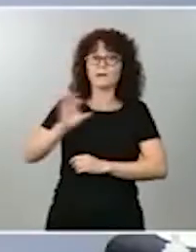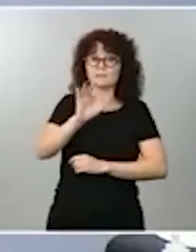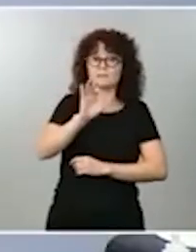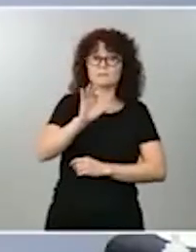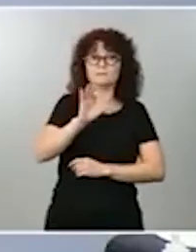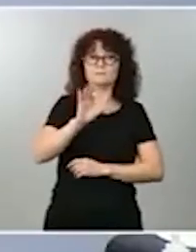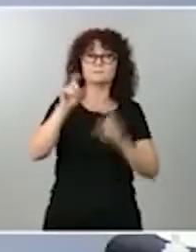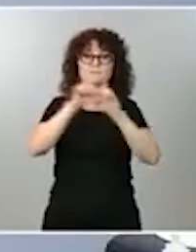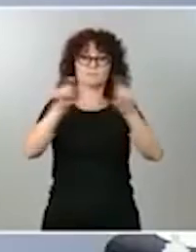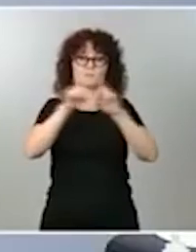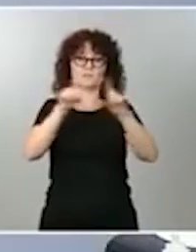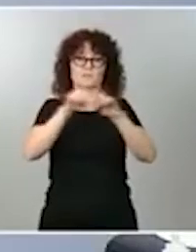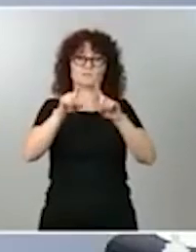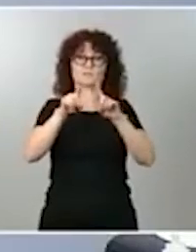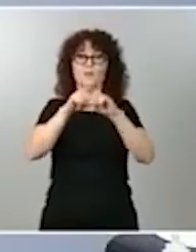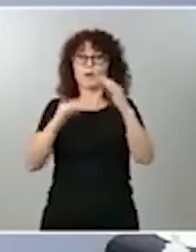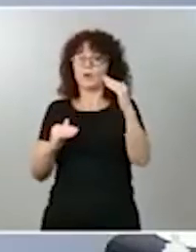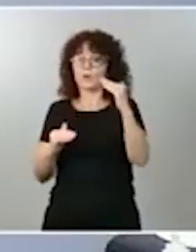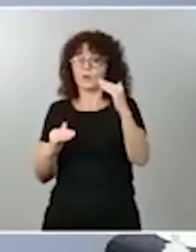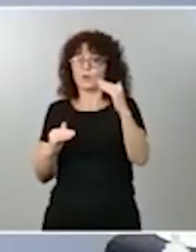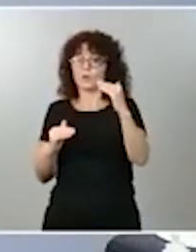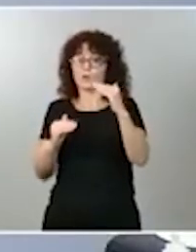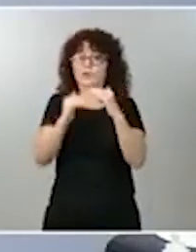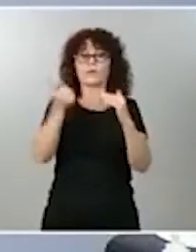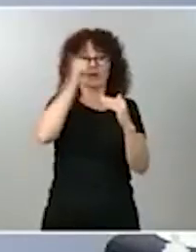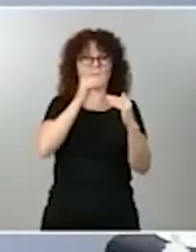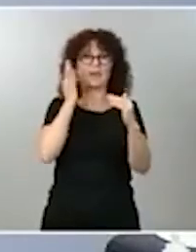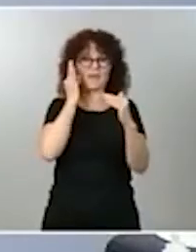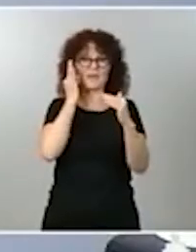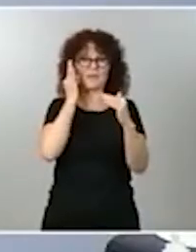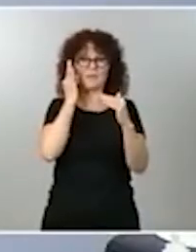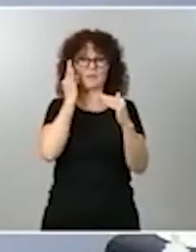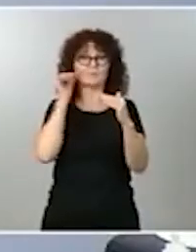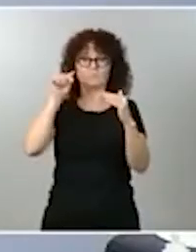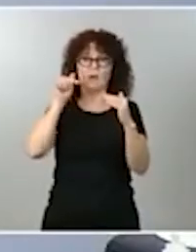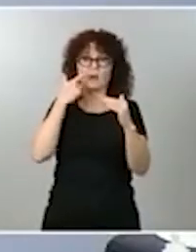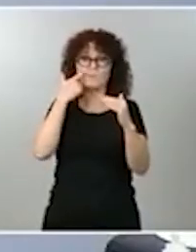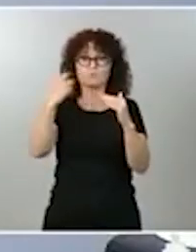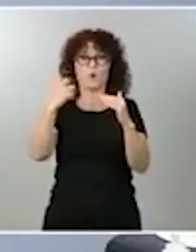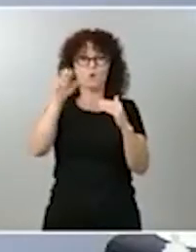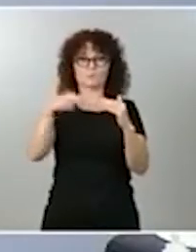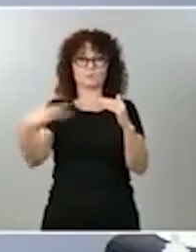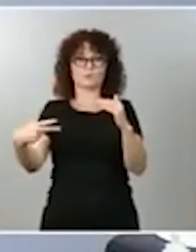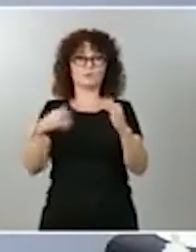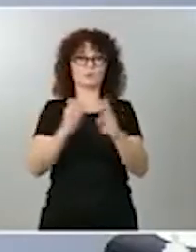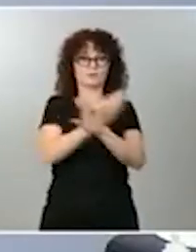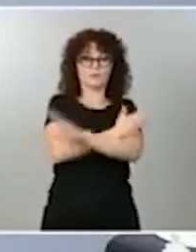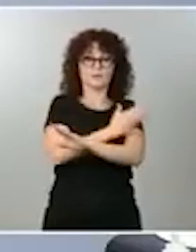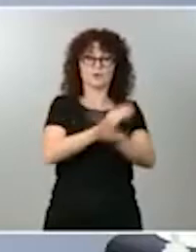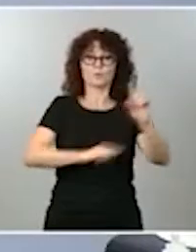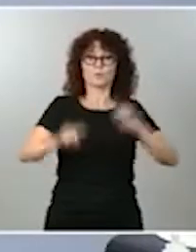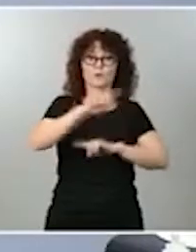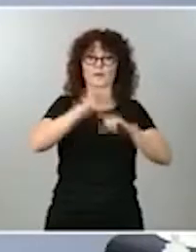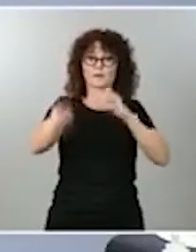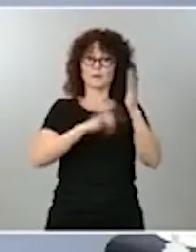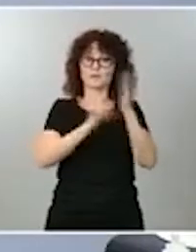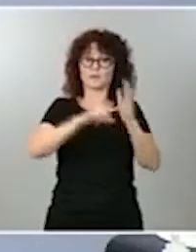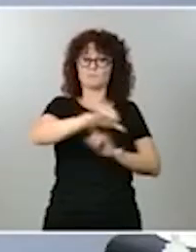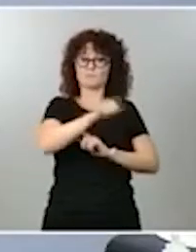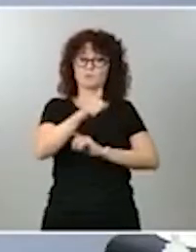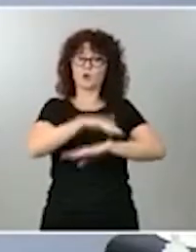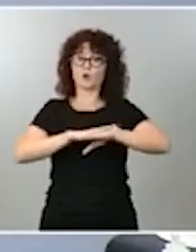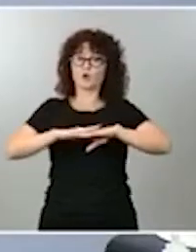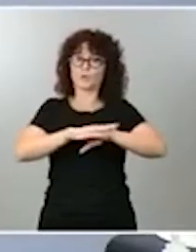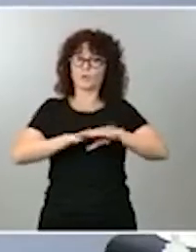brecha de género. Si en la anterior crisis la legislación que se aprobó por parte del Gobierno y, en concreto, la